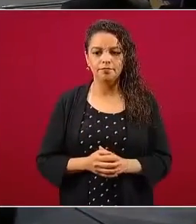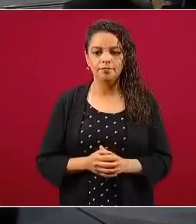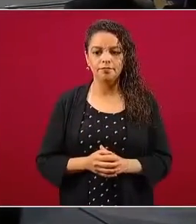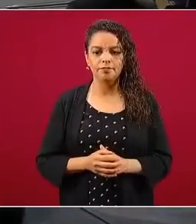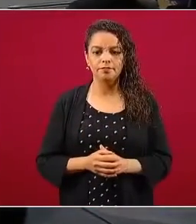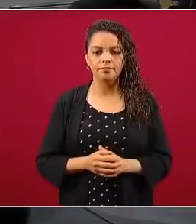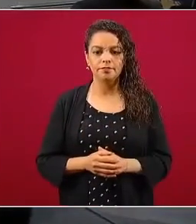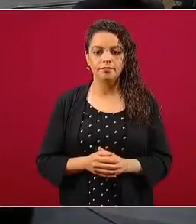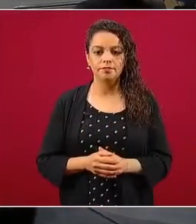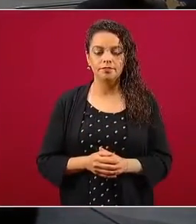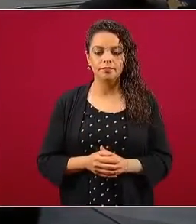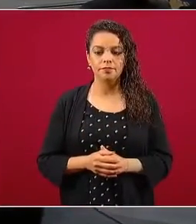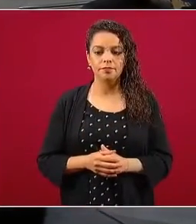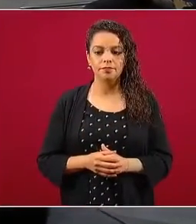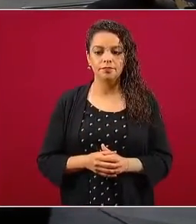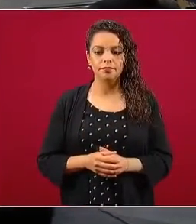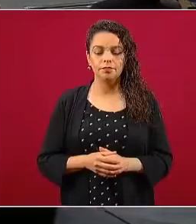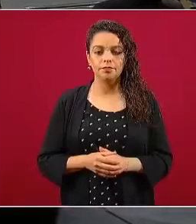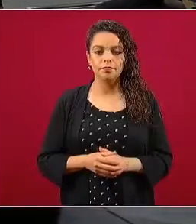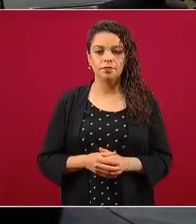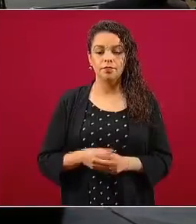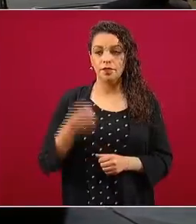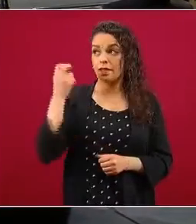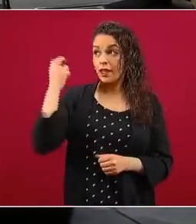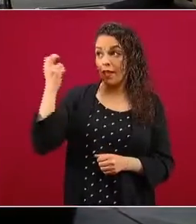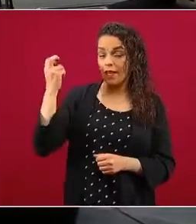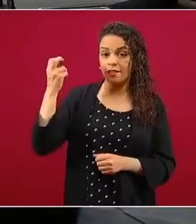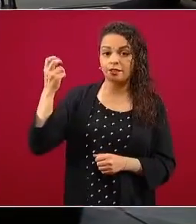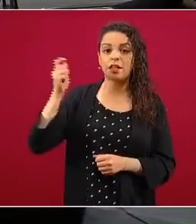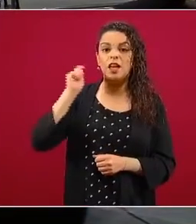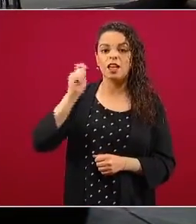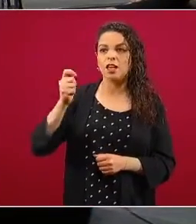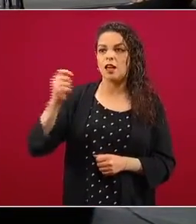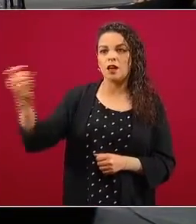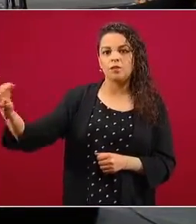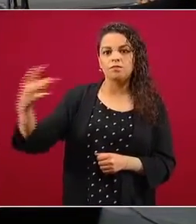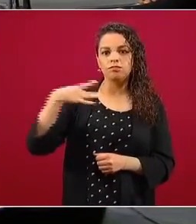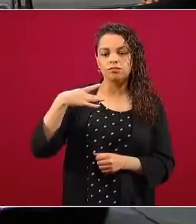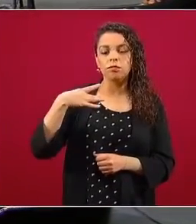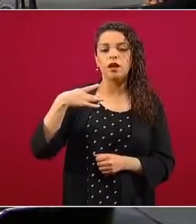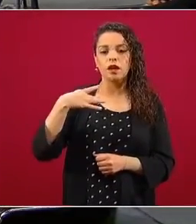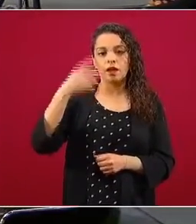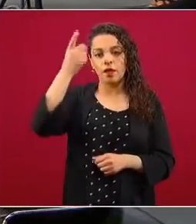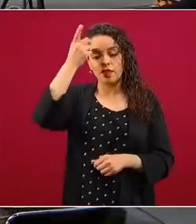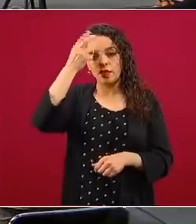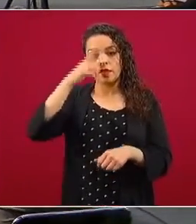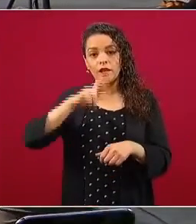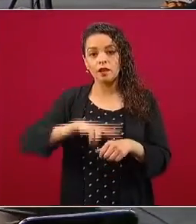Esto me lo mandó el director de Pemex ayer.